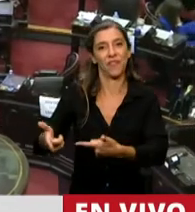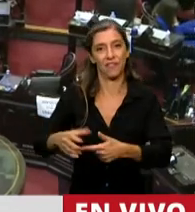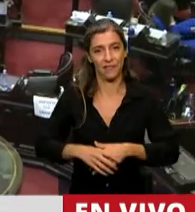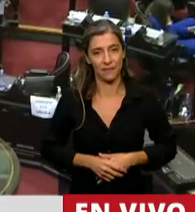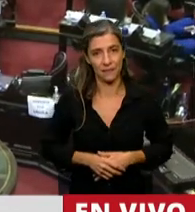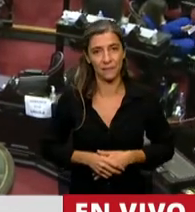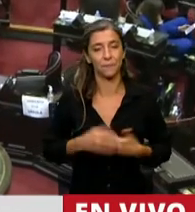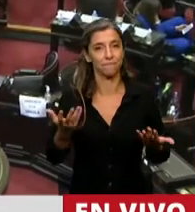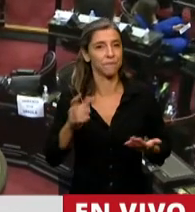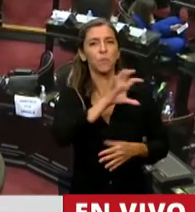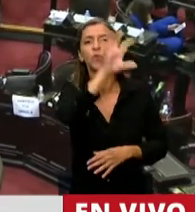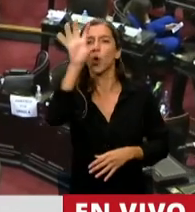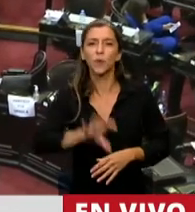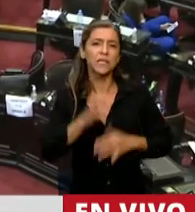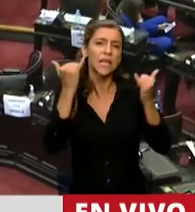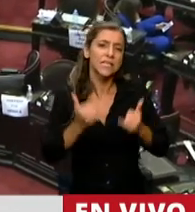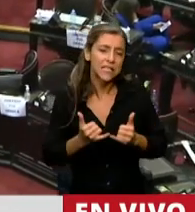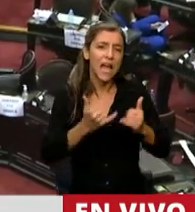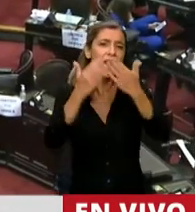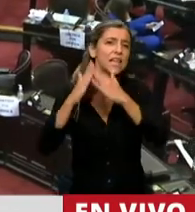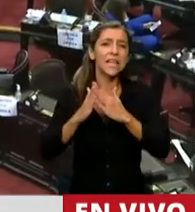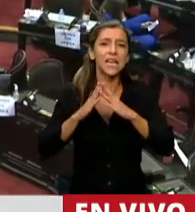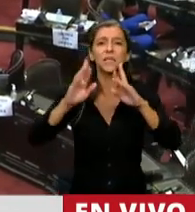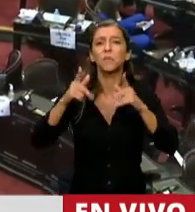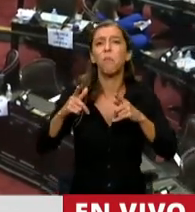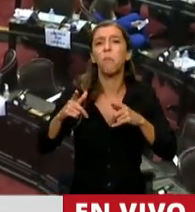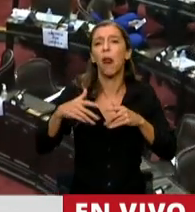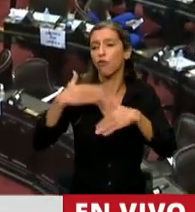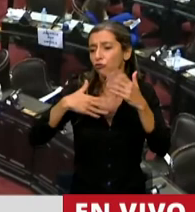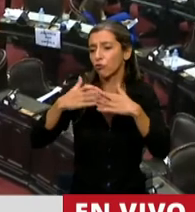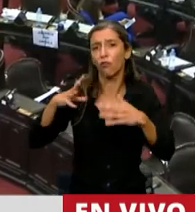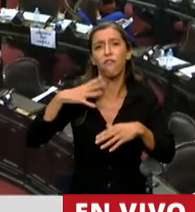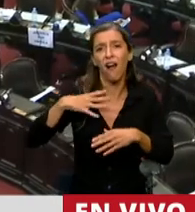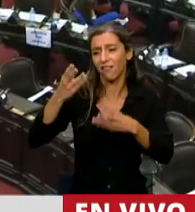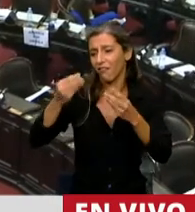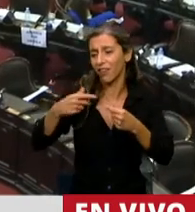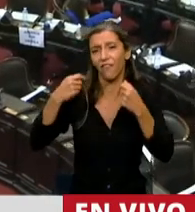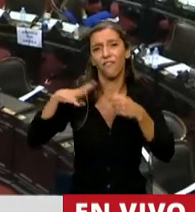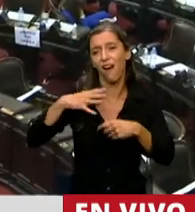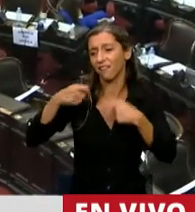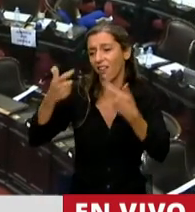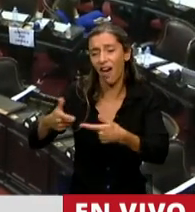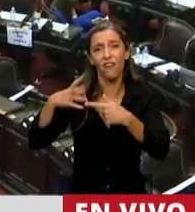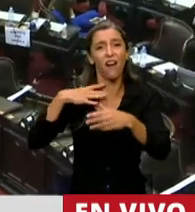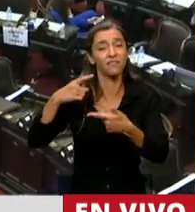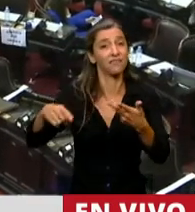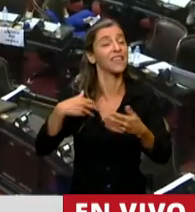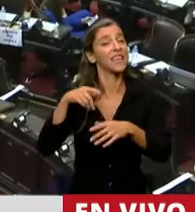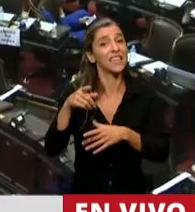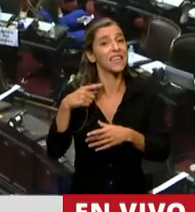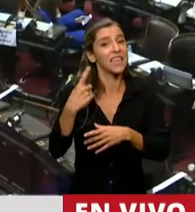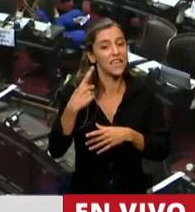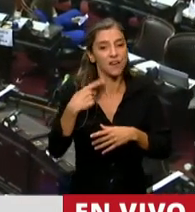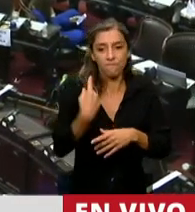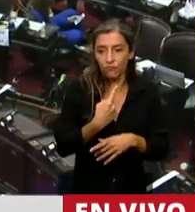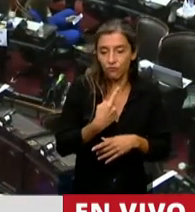hay viviendas sociales que no han podido concluirse. Y detrás de esa vivienda, detrás de esa construcción,